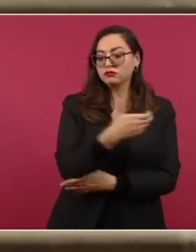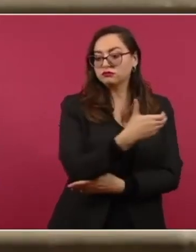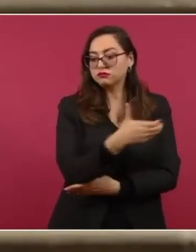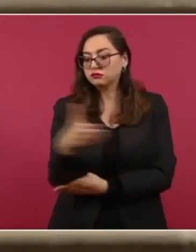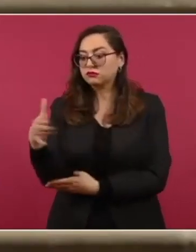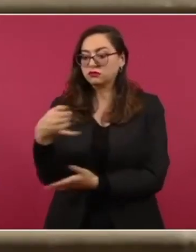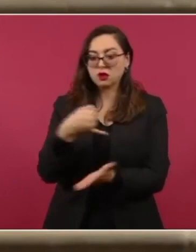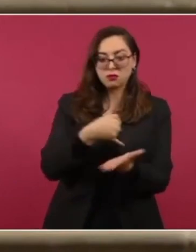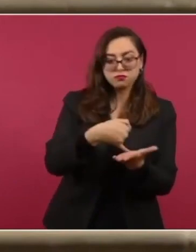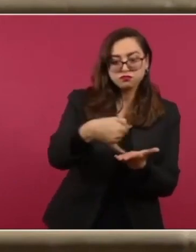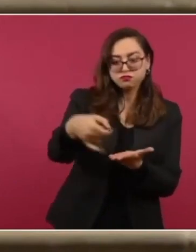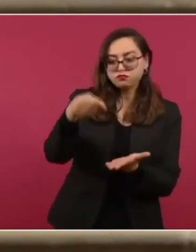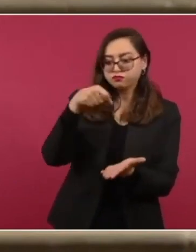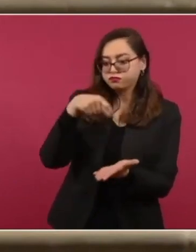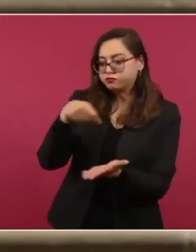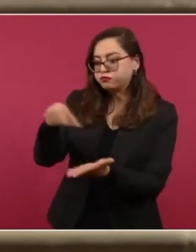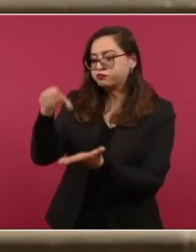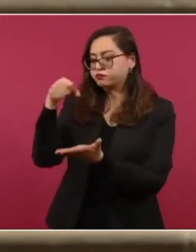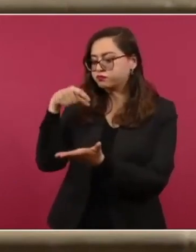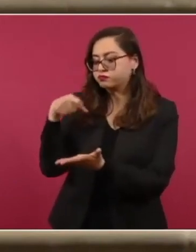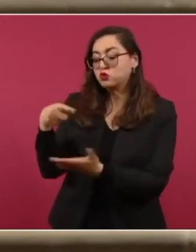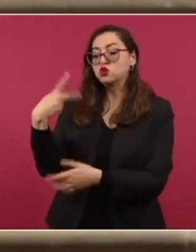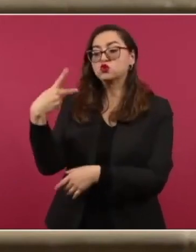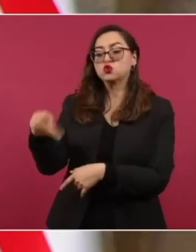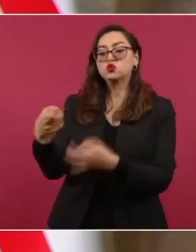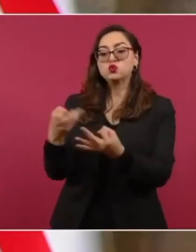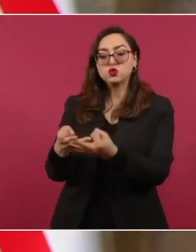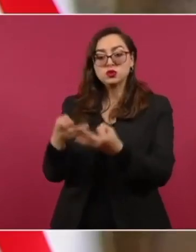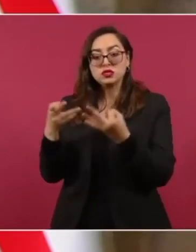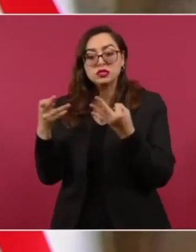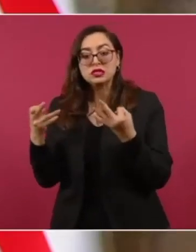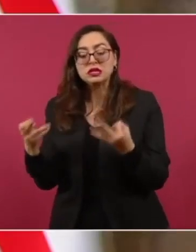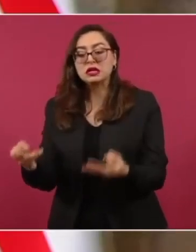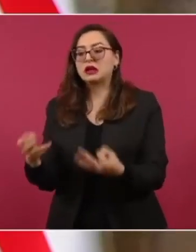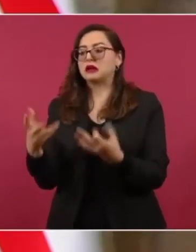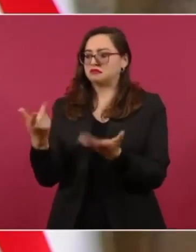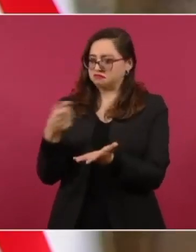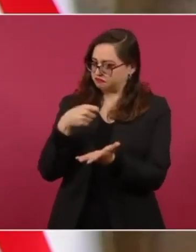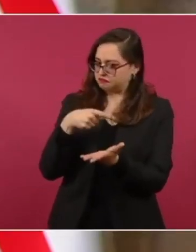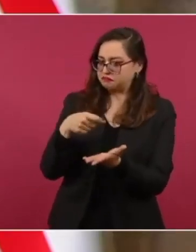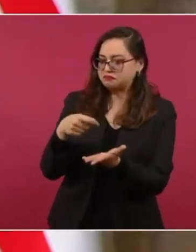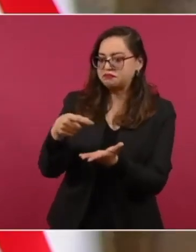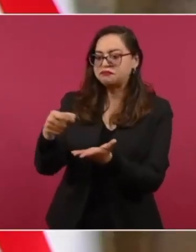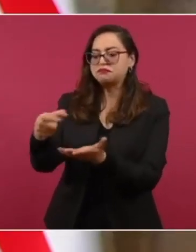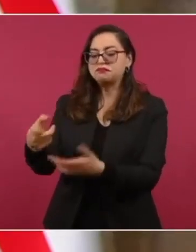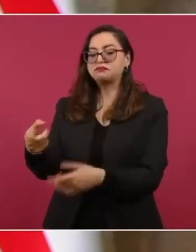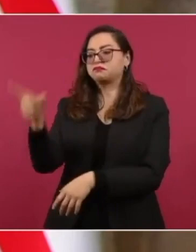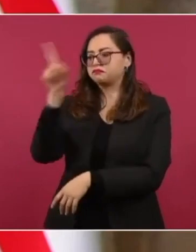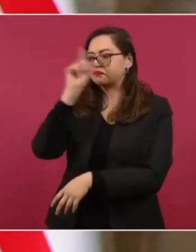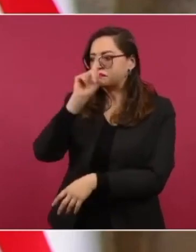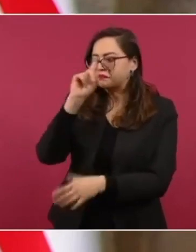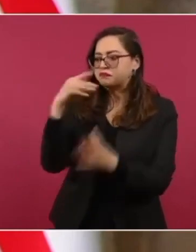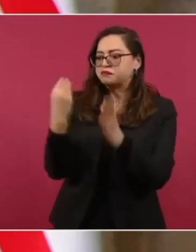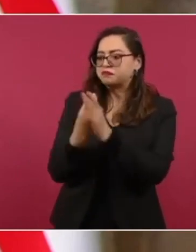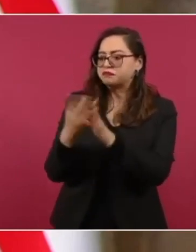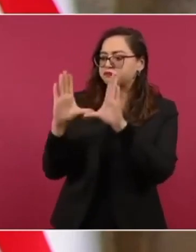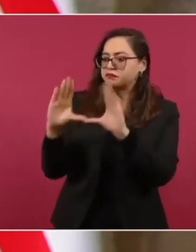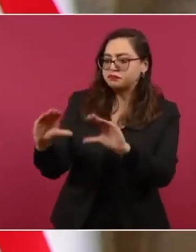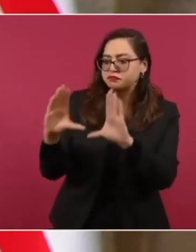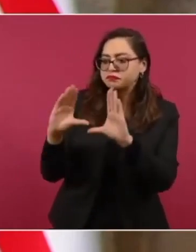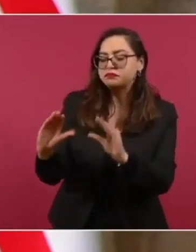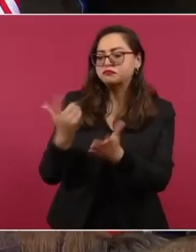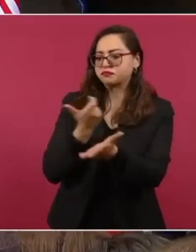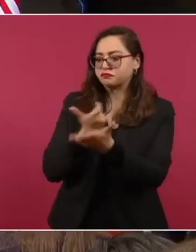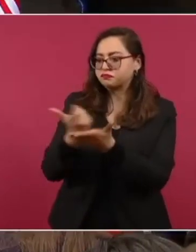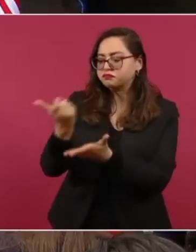para que siembren sus tierras y cuenten con asesoría técnica, sustento